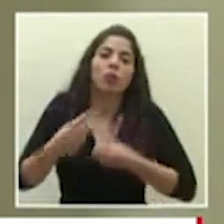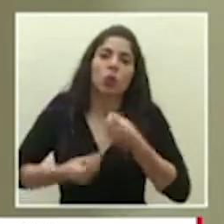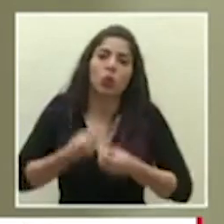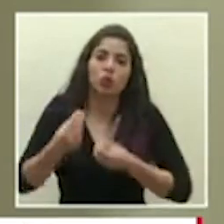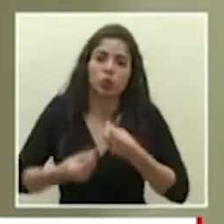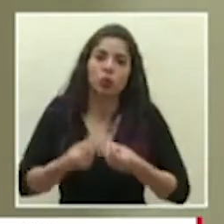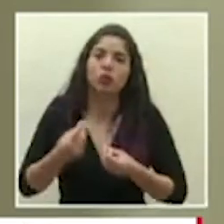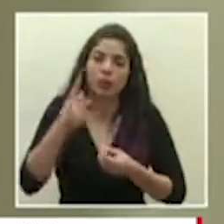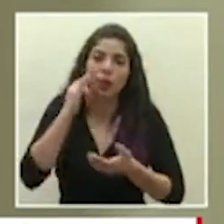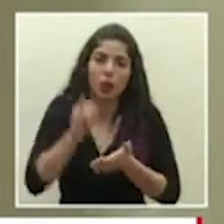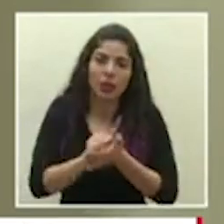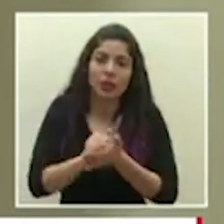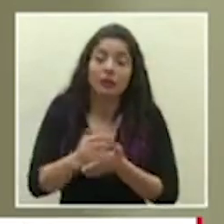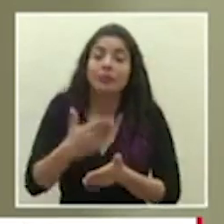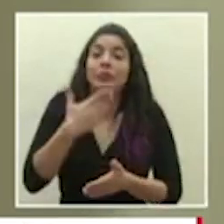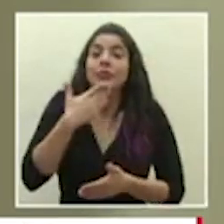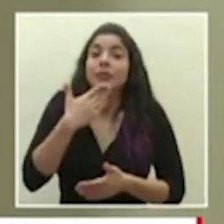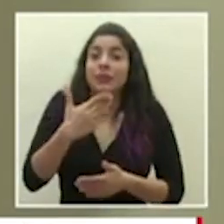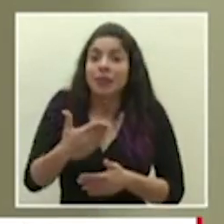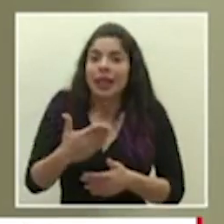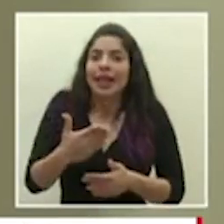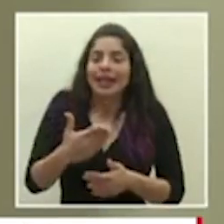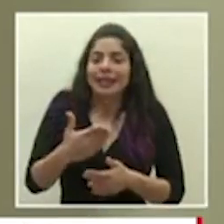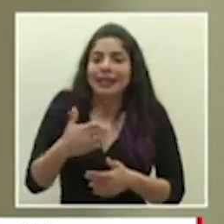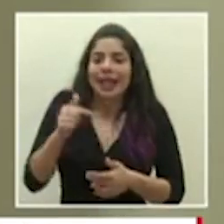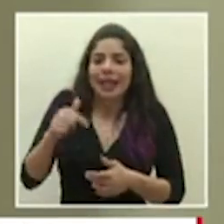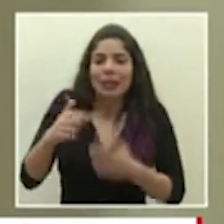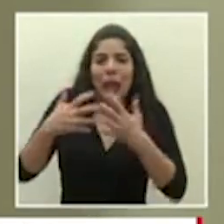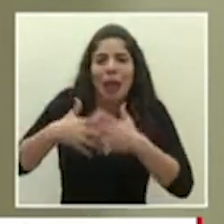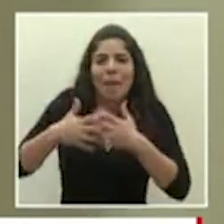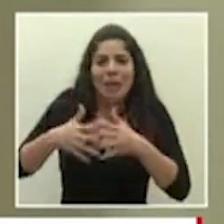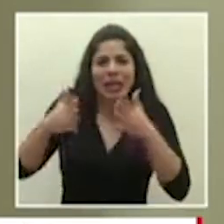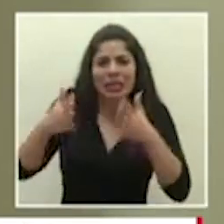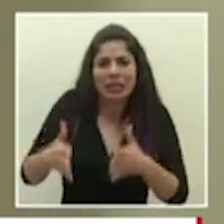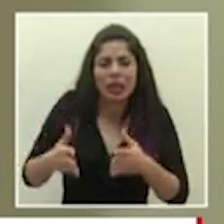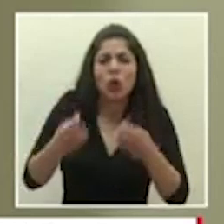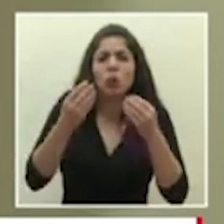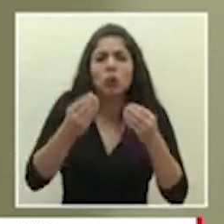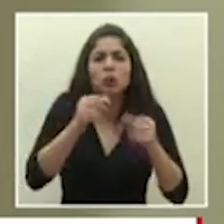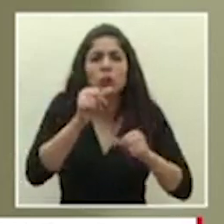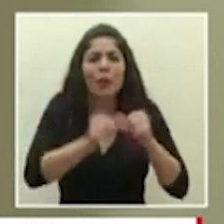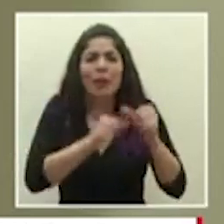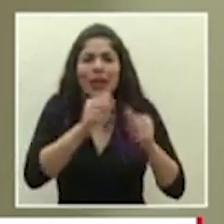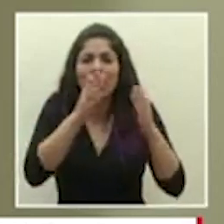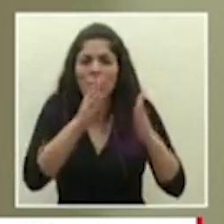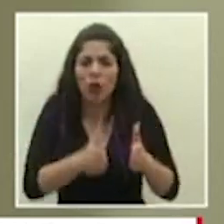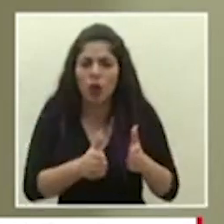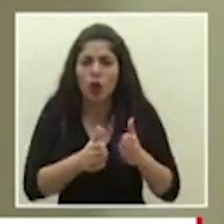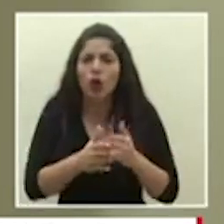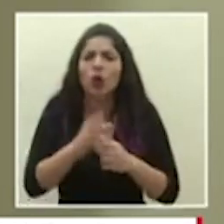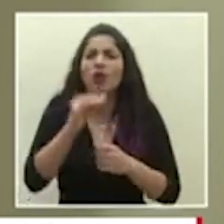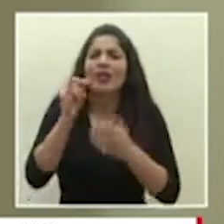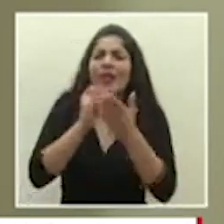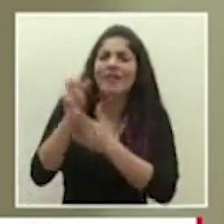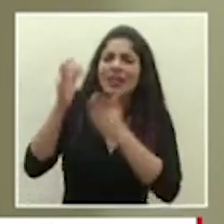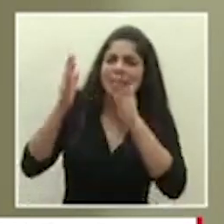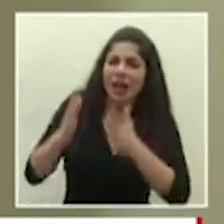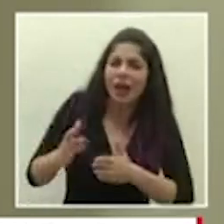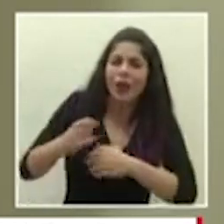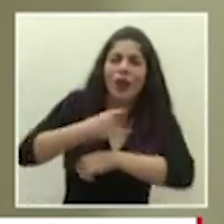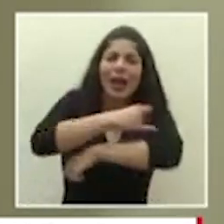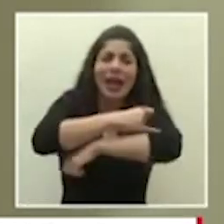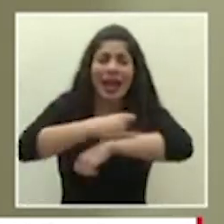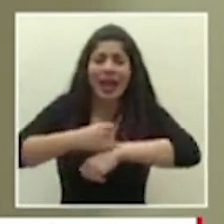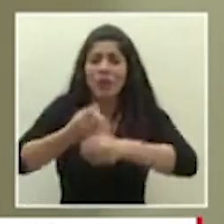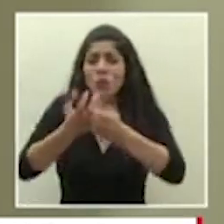y gracias a ese empresariado y muchos emprendedores y investigadores ingenieros de